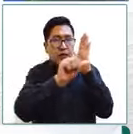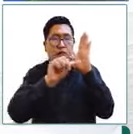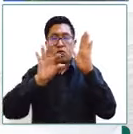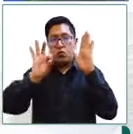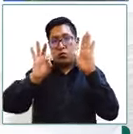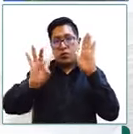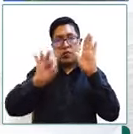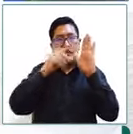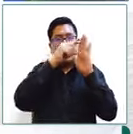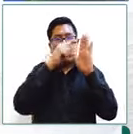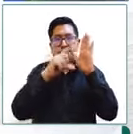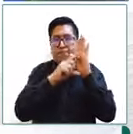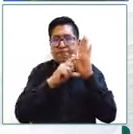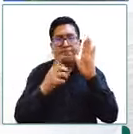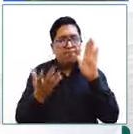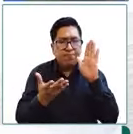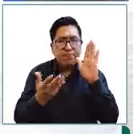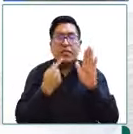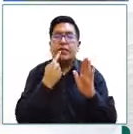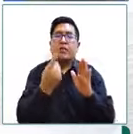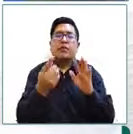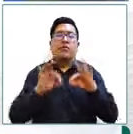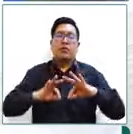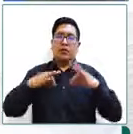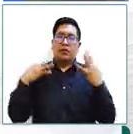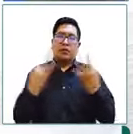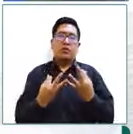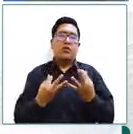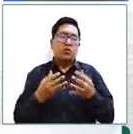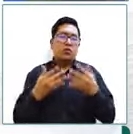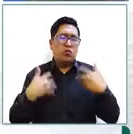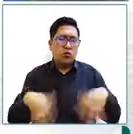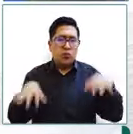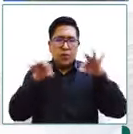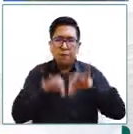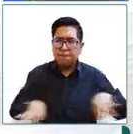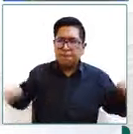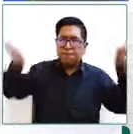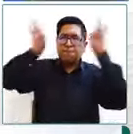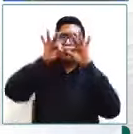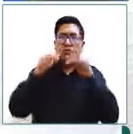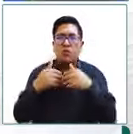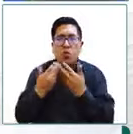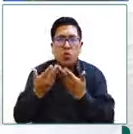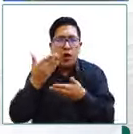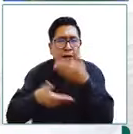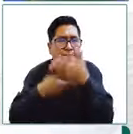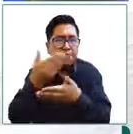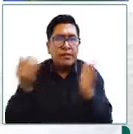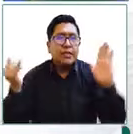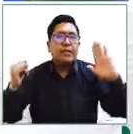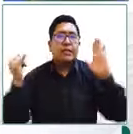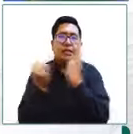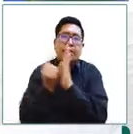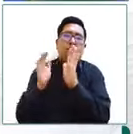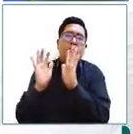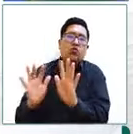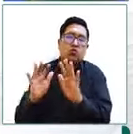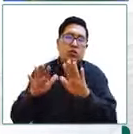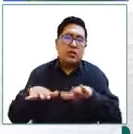nos dice justamente que la familia es fundamental para formar la identidad de los niños. Y el artículo 9,